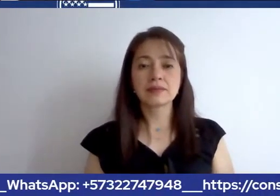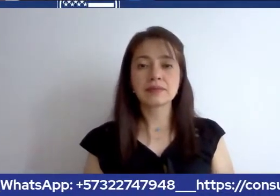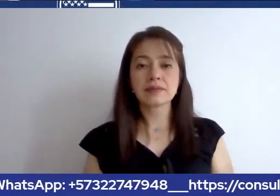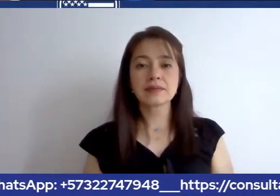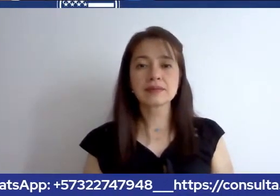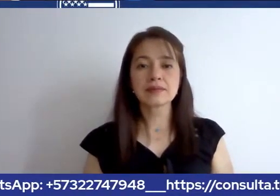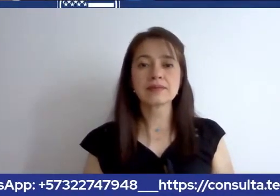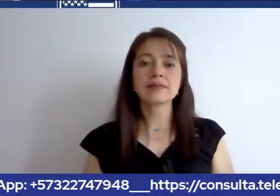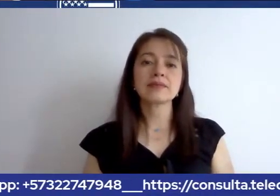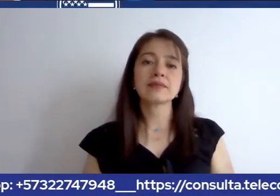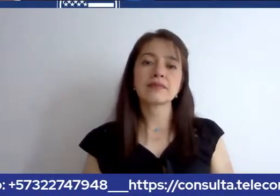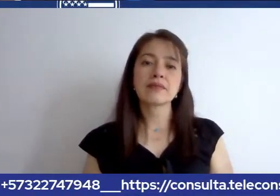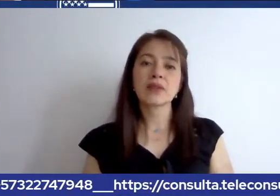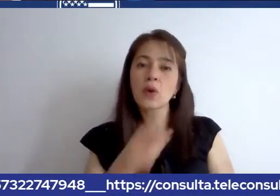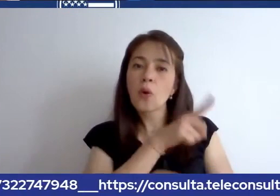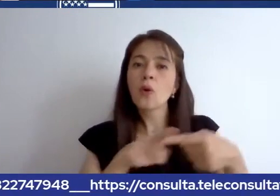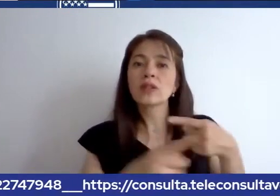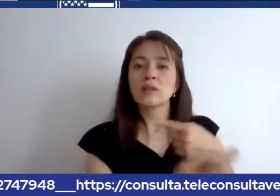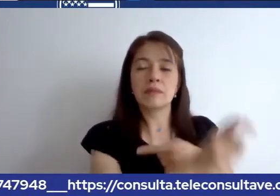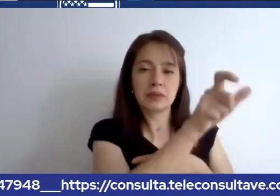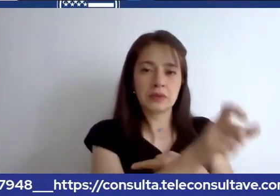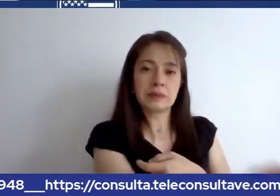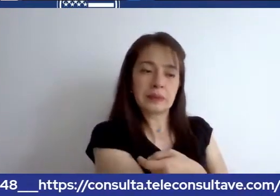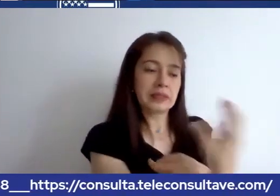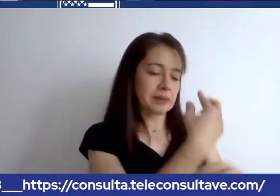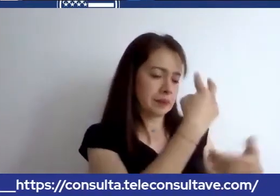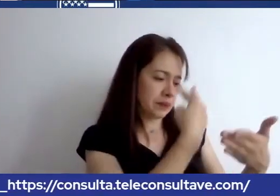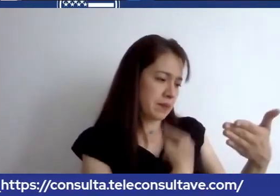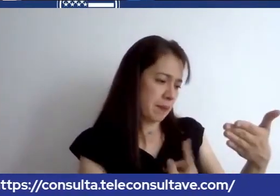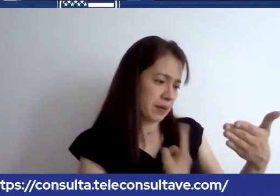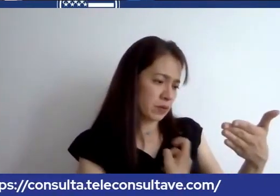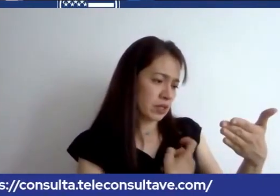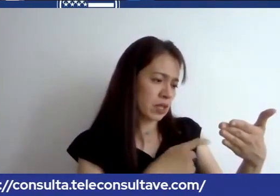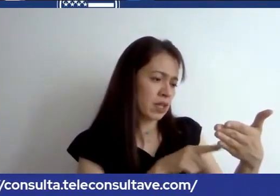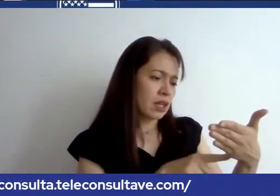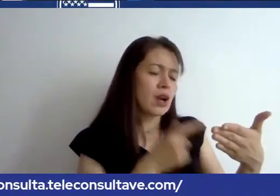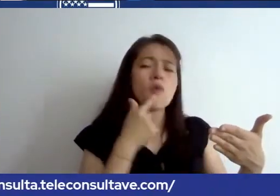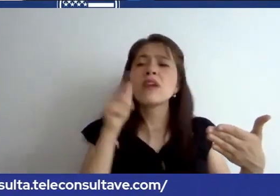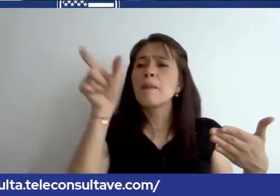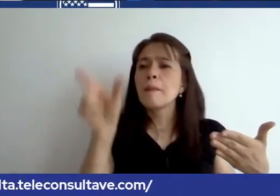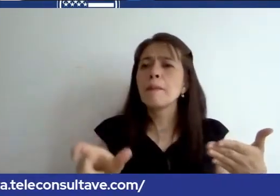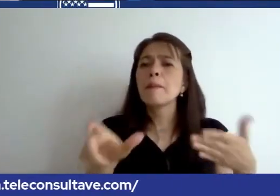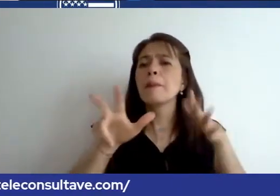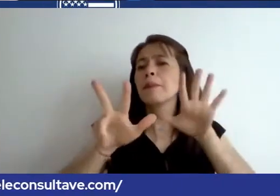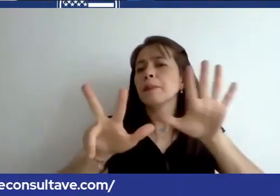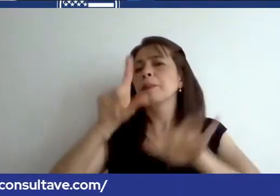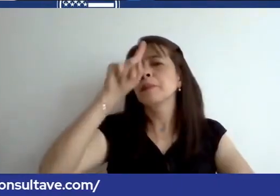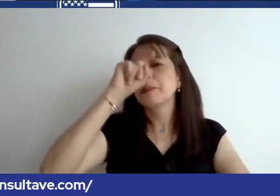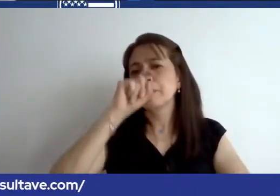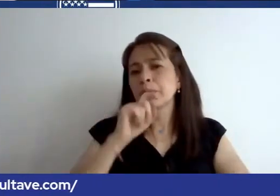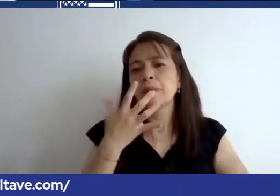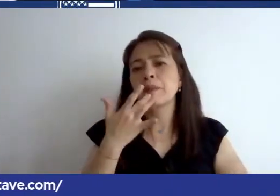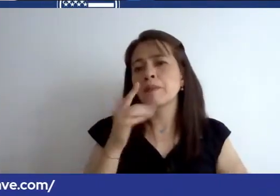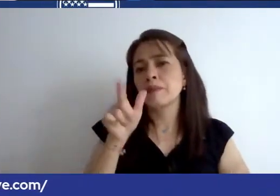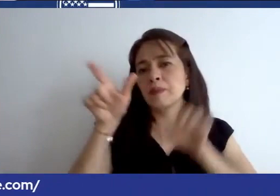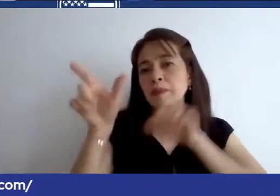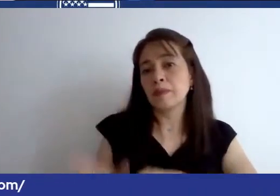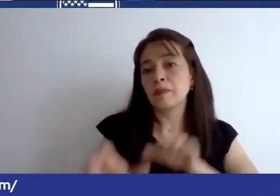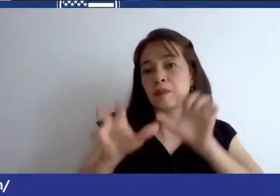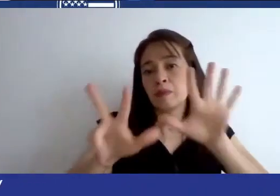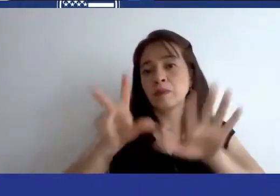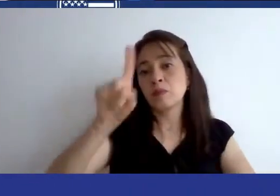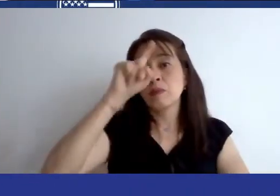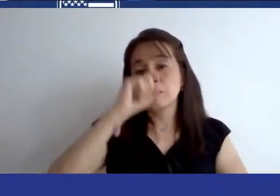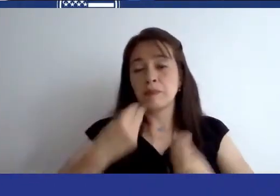Y Annalise Milán pregunta si una persona de 81 años que está en